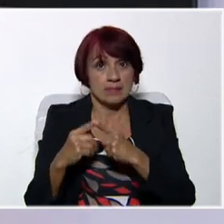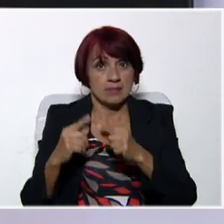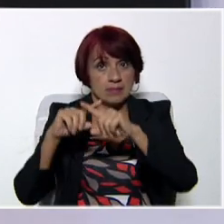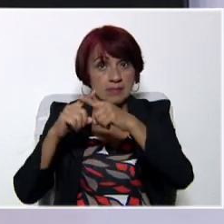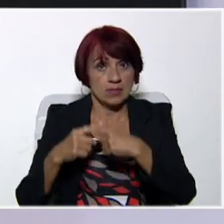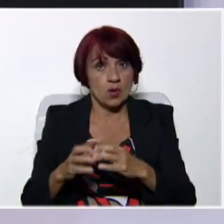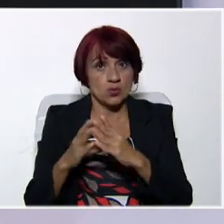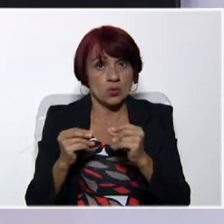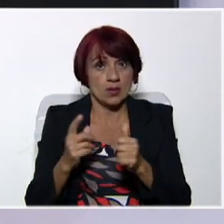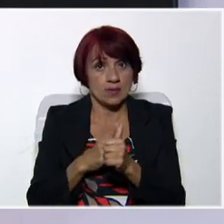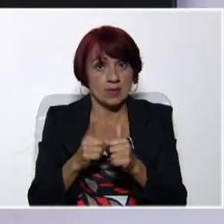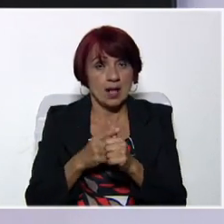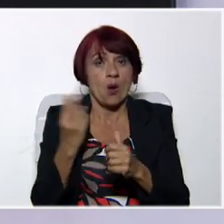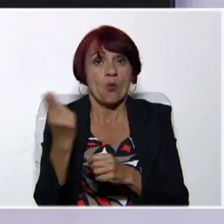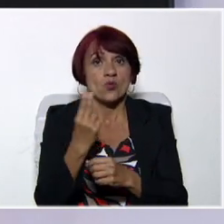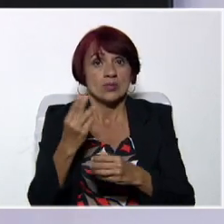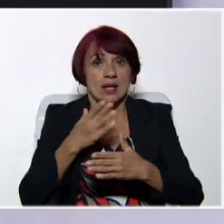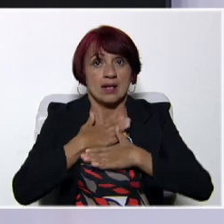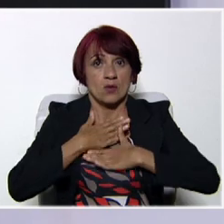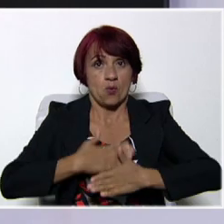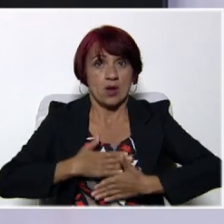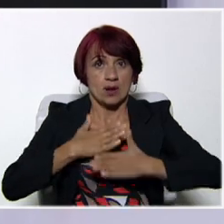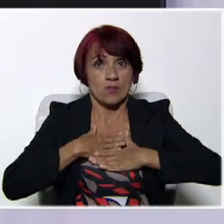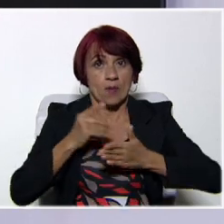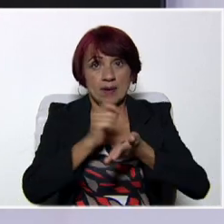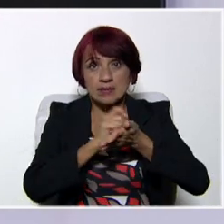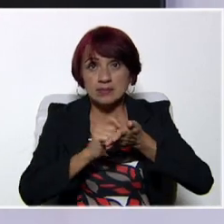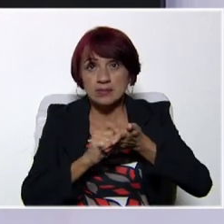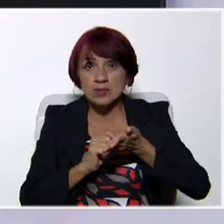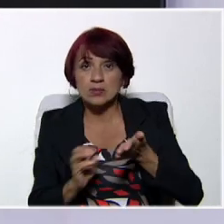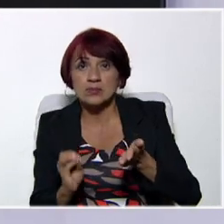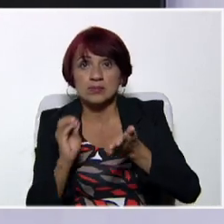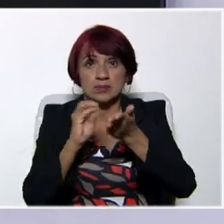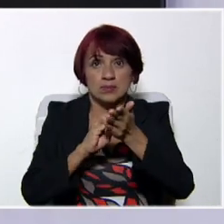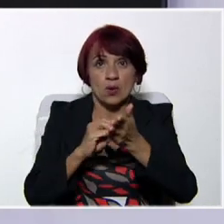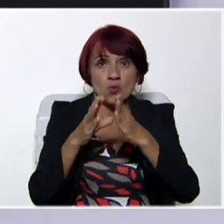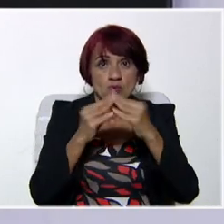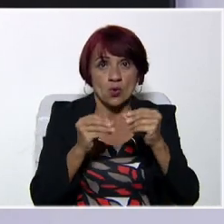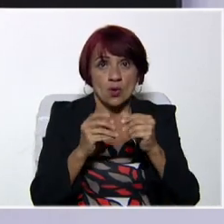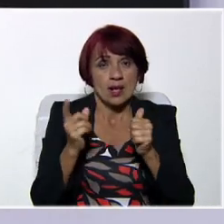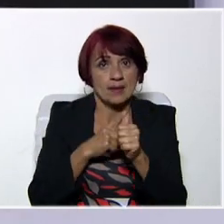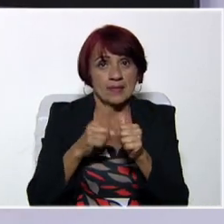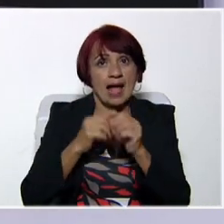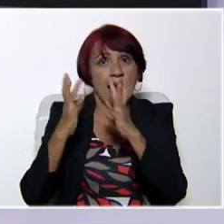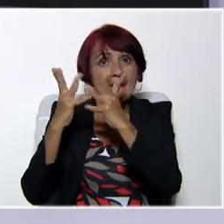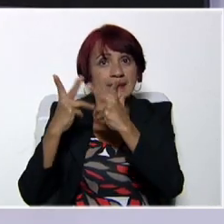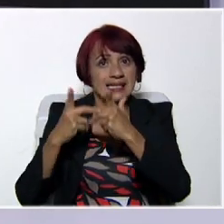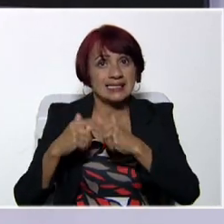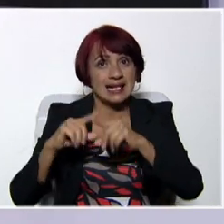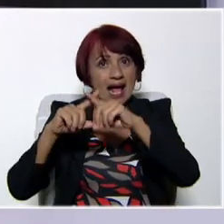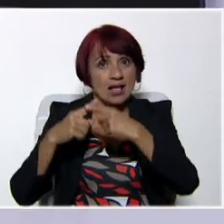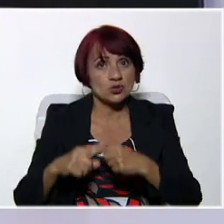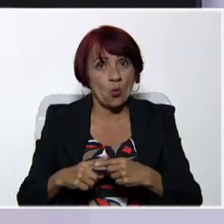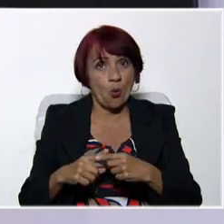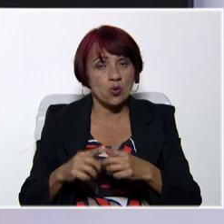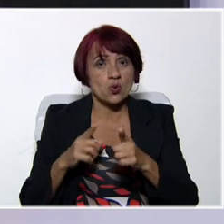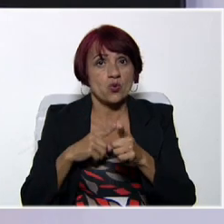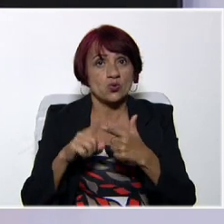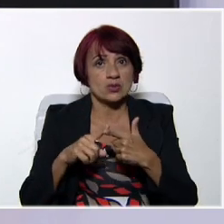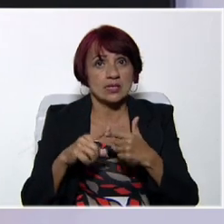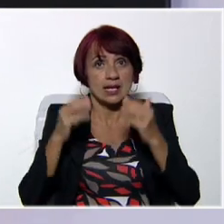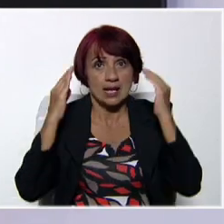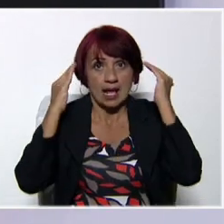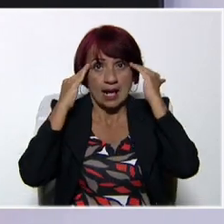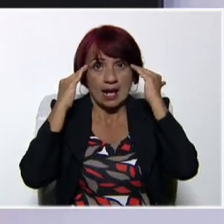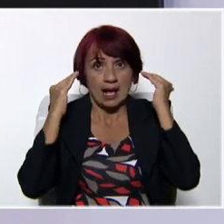utilizando una parte del cuerpo para describir un puesto. El manager es el administrador y el head es la cabeza, que es la